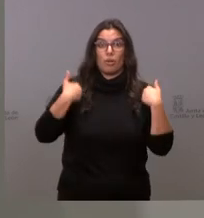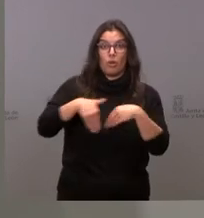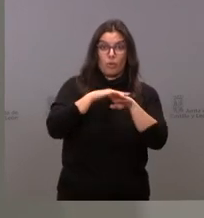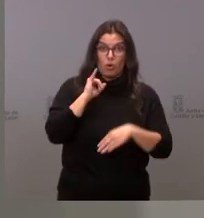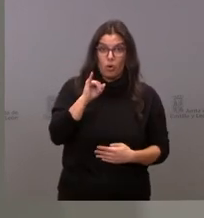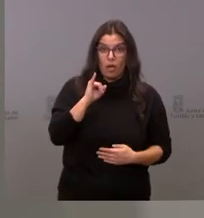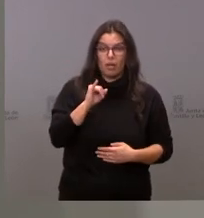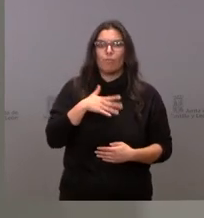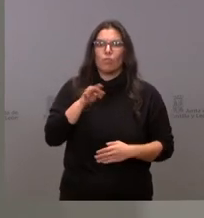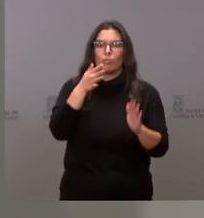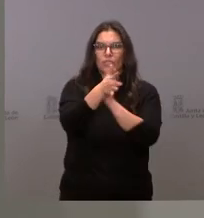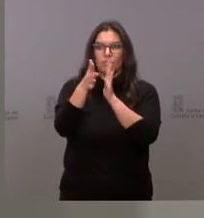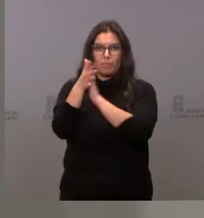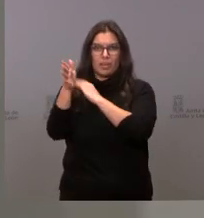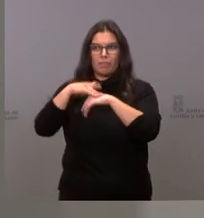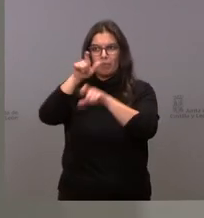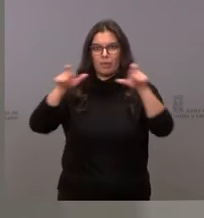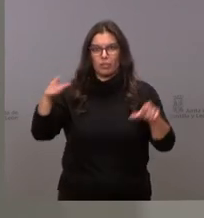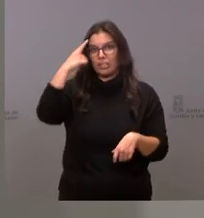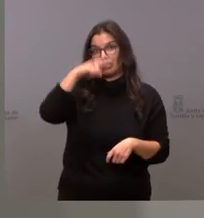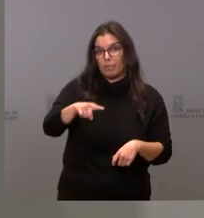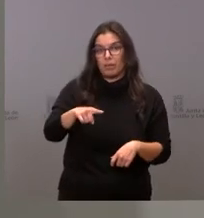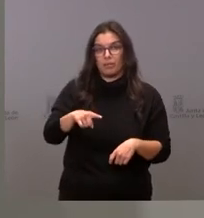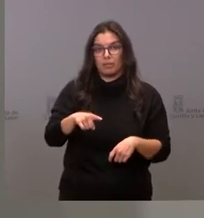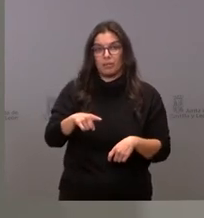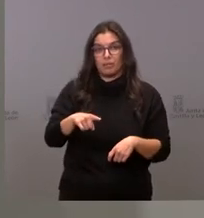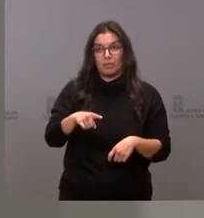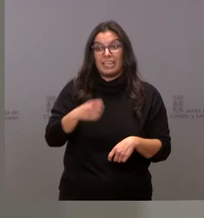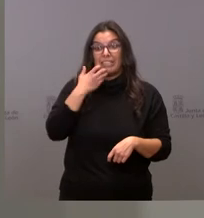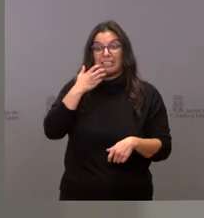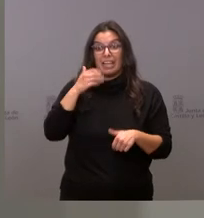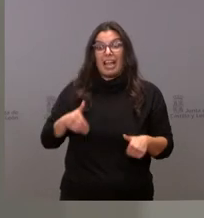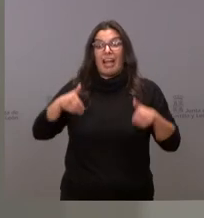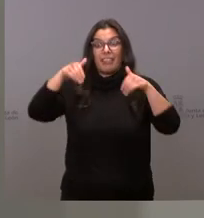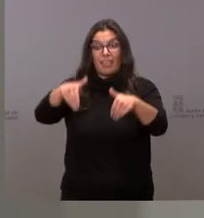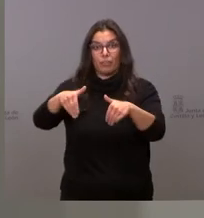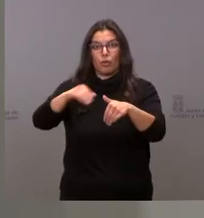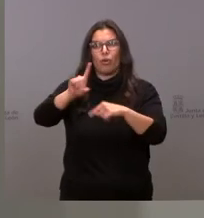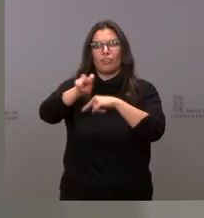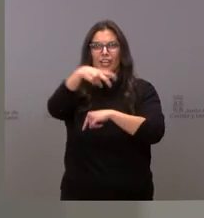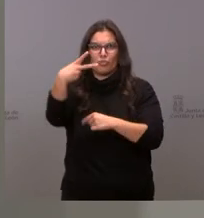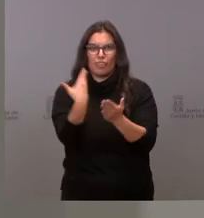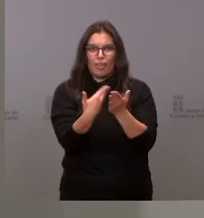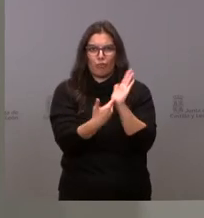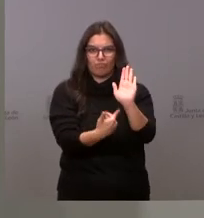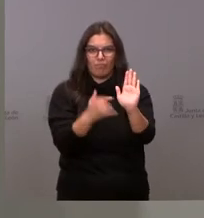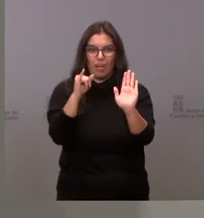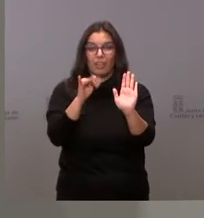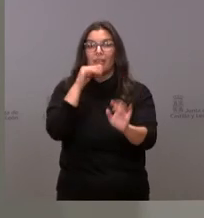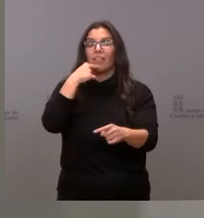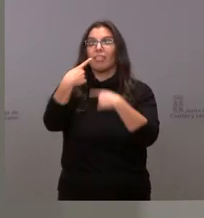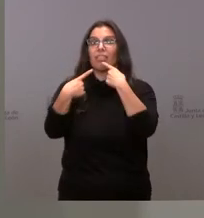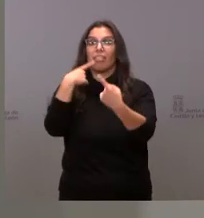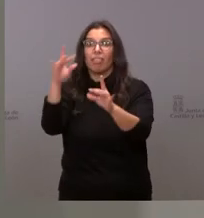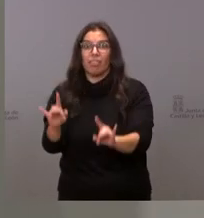capaces de dar explicaciones a los ciudadanos y de presentarnos a las elecciones con resultados no con promesas no